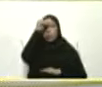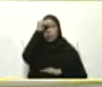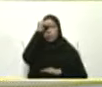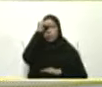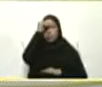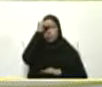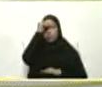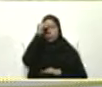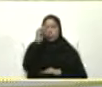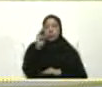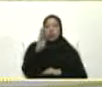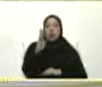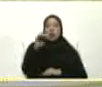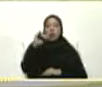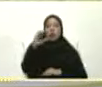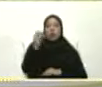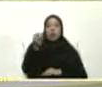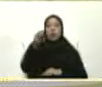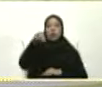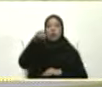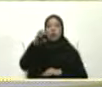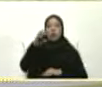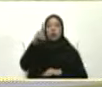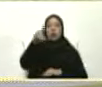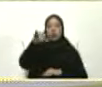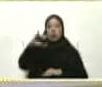Biomédica Biomédica Biomédica Aquí lo anoto